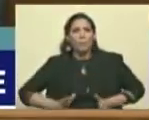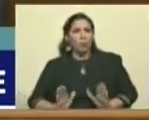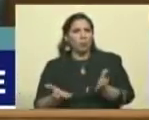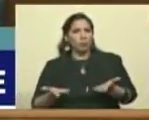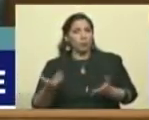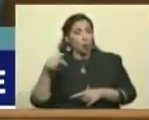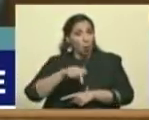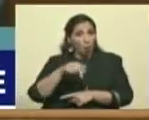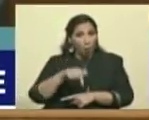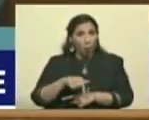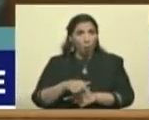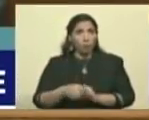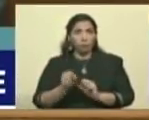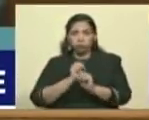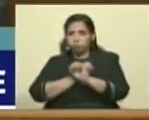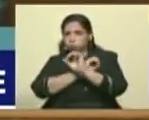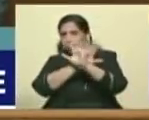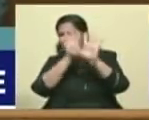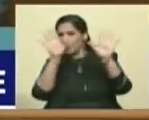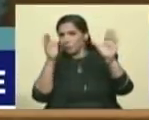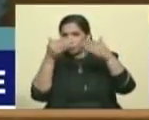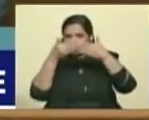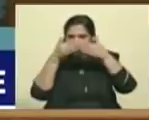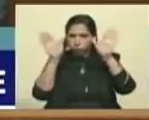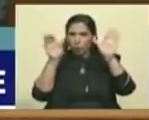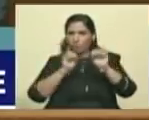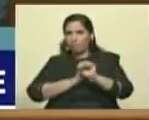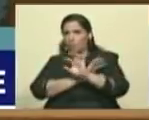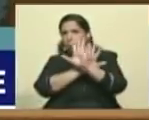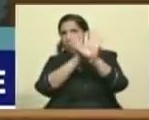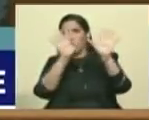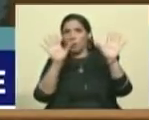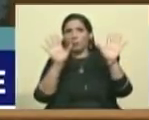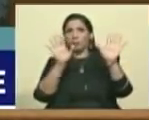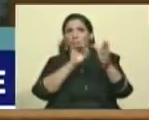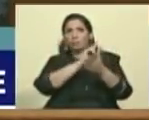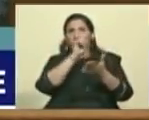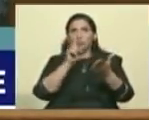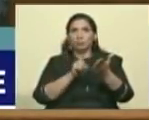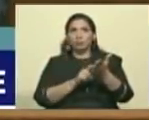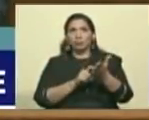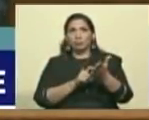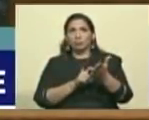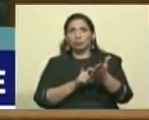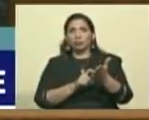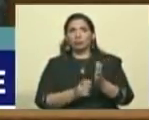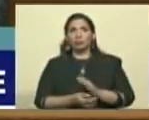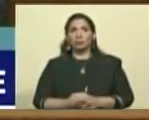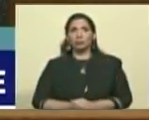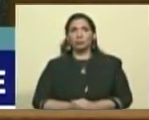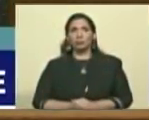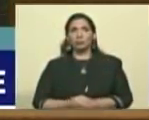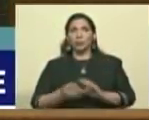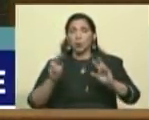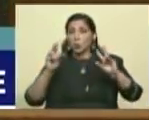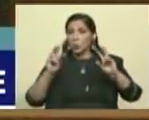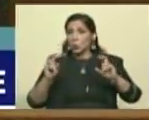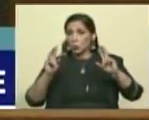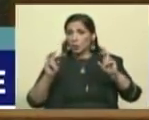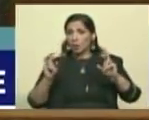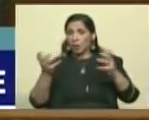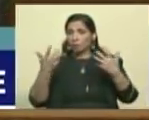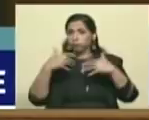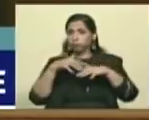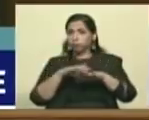ya tenemos claro absolutamente, creo que esto ya es un tema de consenso nacional,